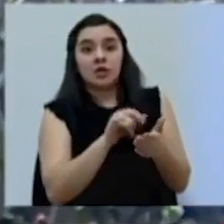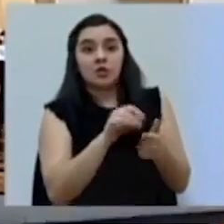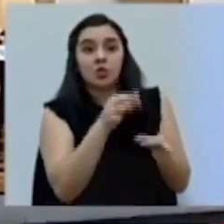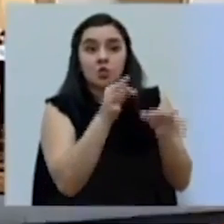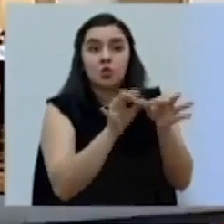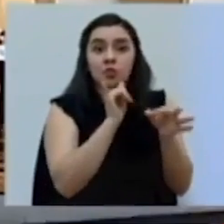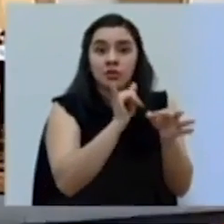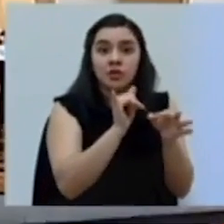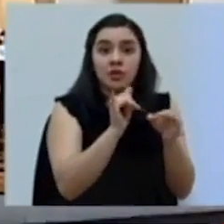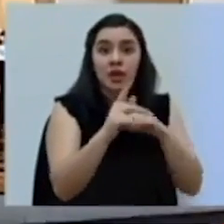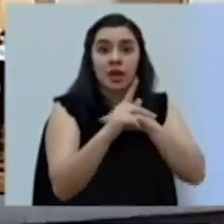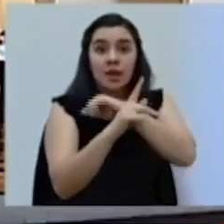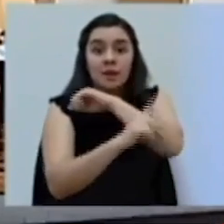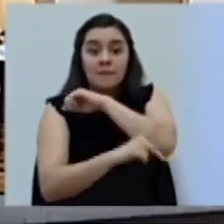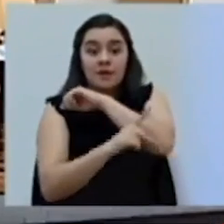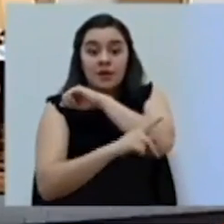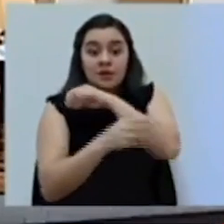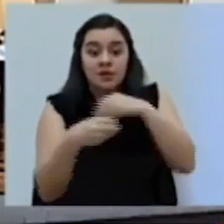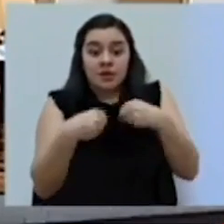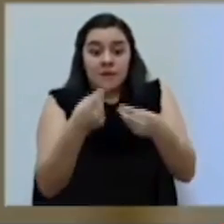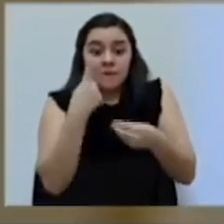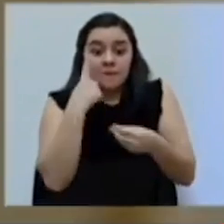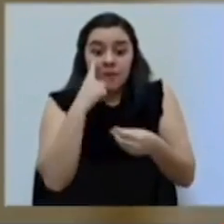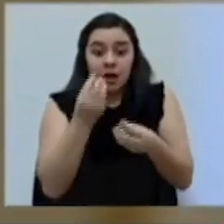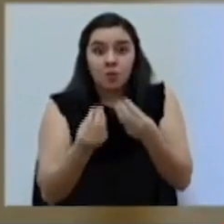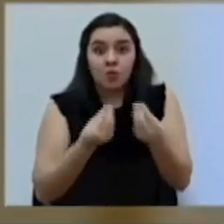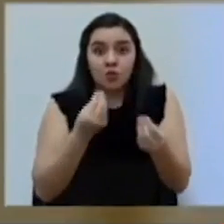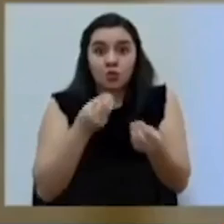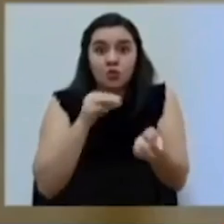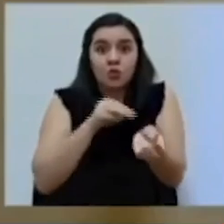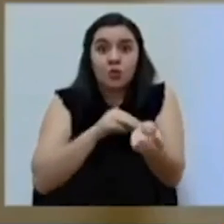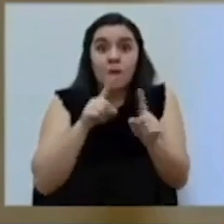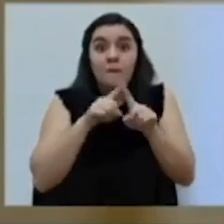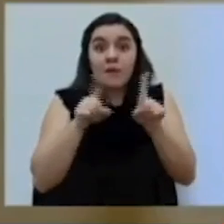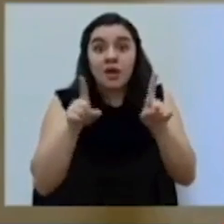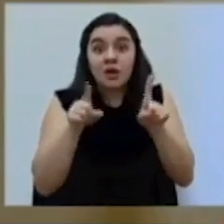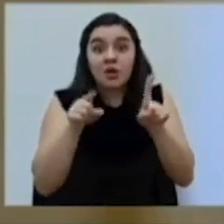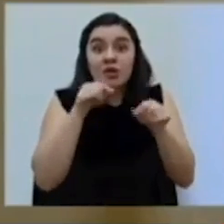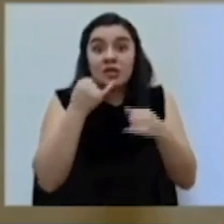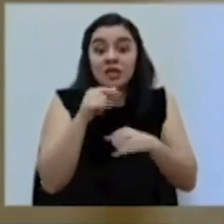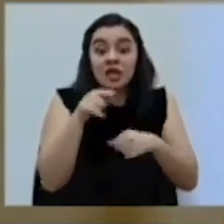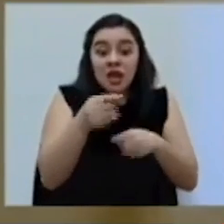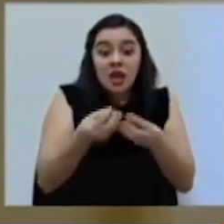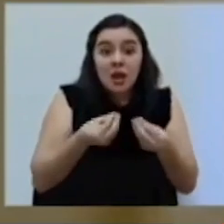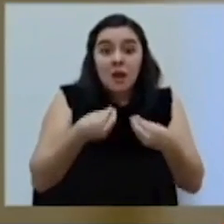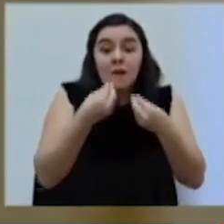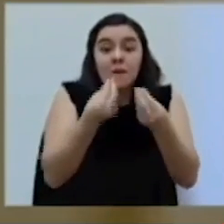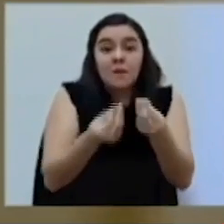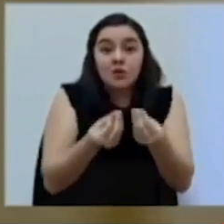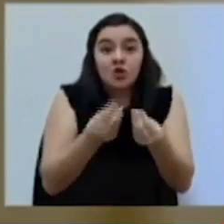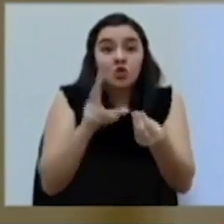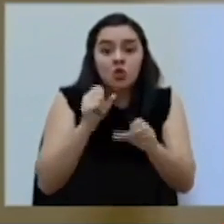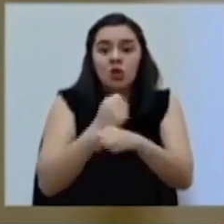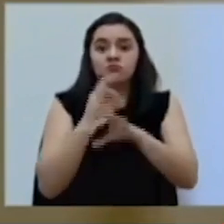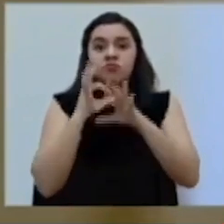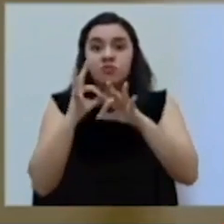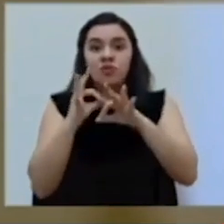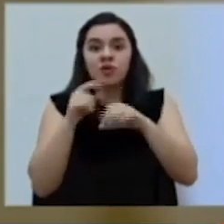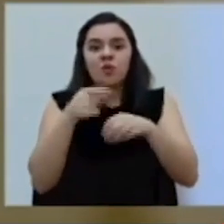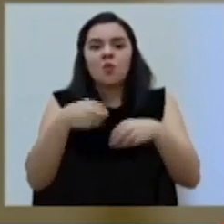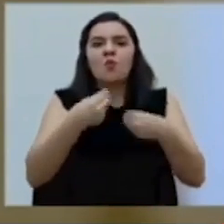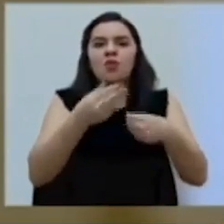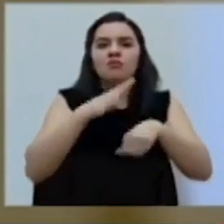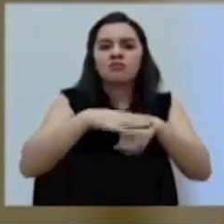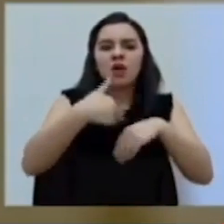el Estado produciendo para un fin medicinal, pero si no se hace esa producción de la forma más blindada posible, se va a prestar para otros asuntos que pueden